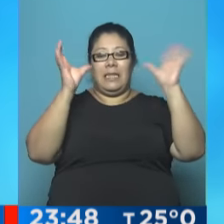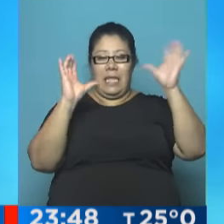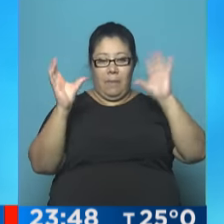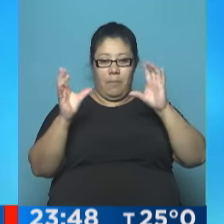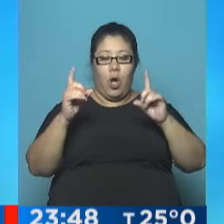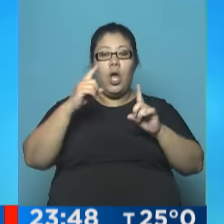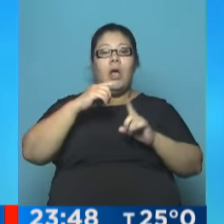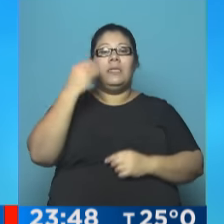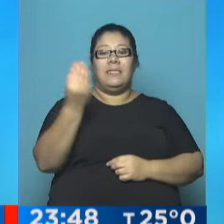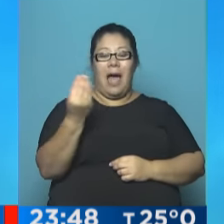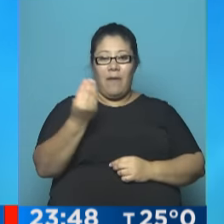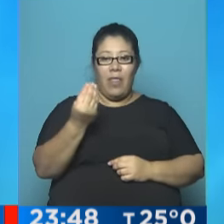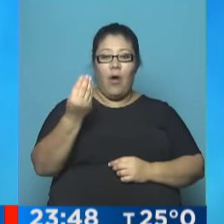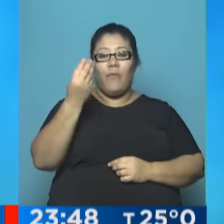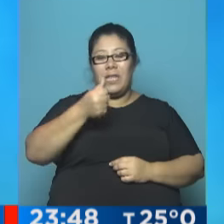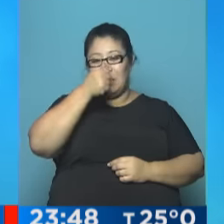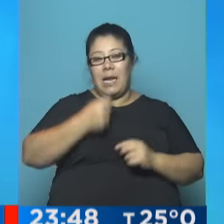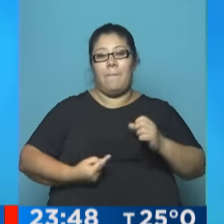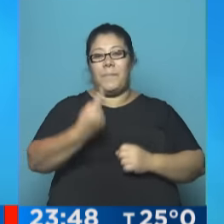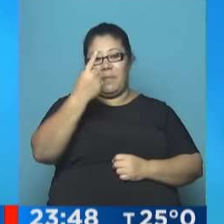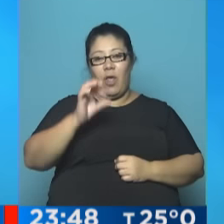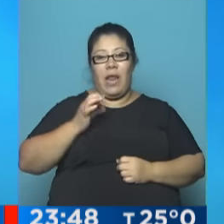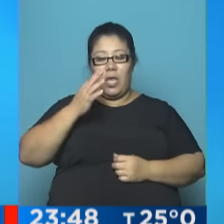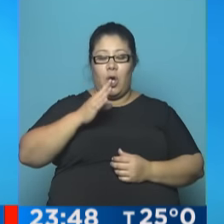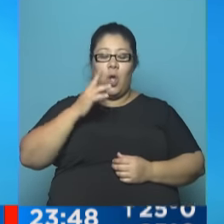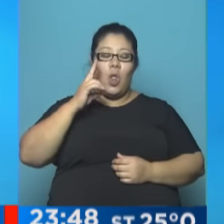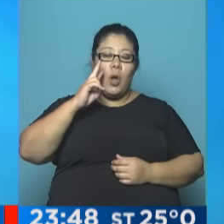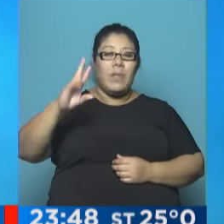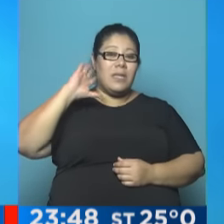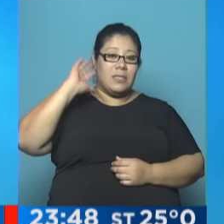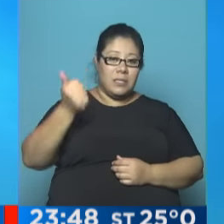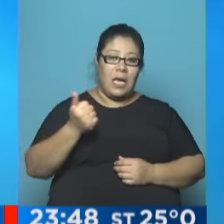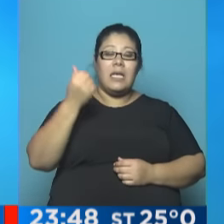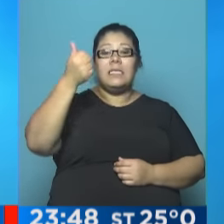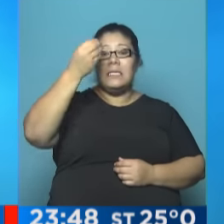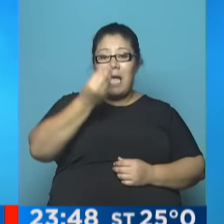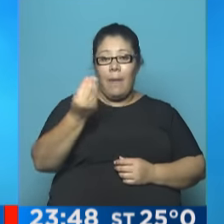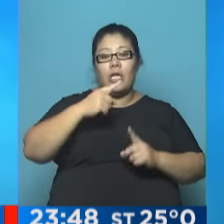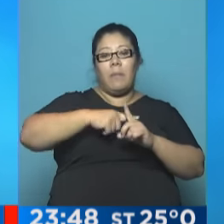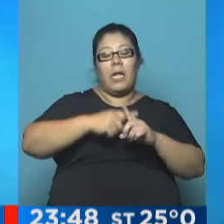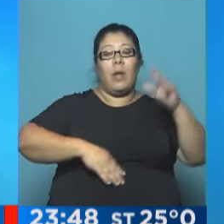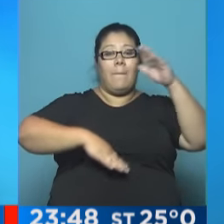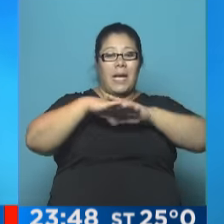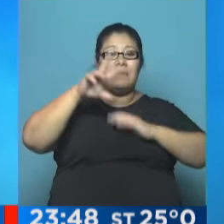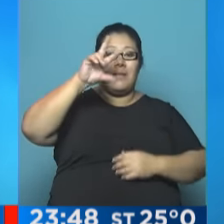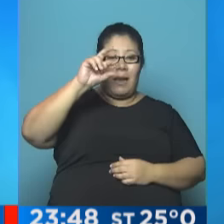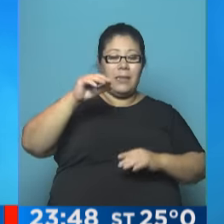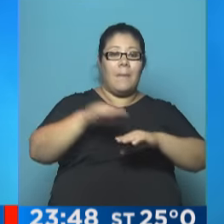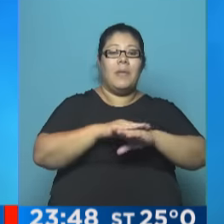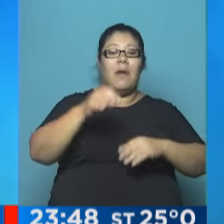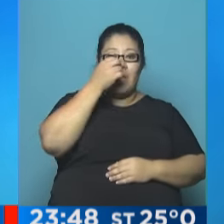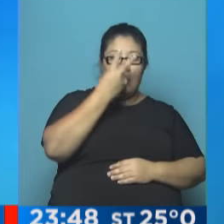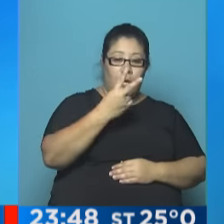30 la máxima para este primer fin de semana del año. Igual, casi el domingo, un poquito más elevada a la mínima, que llega a 23. Tres,